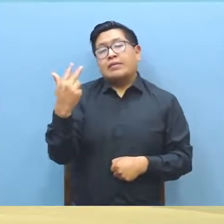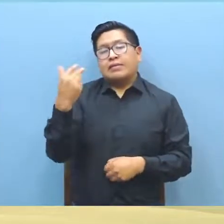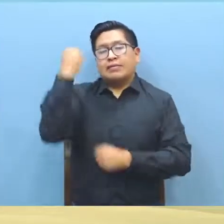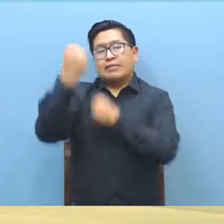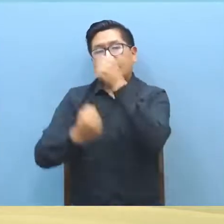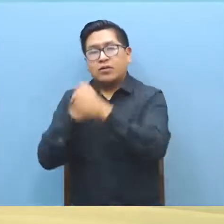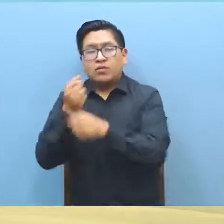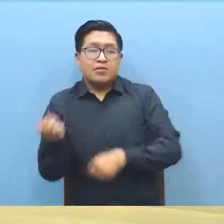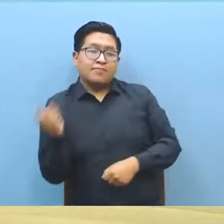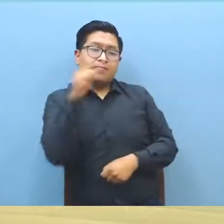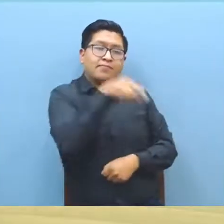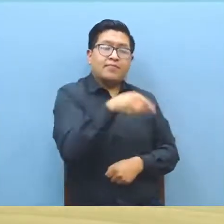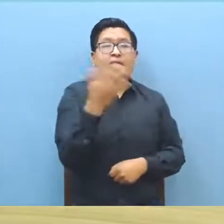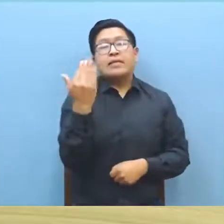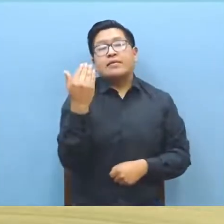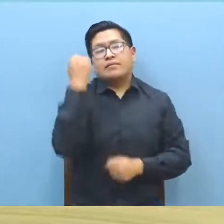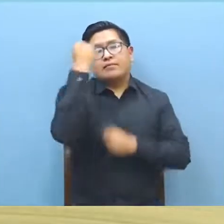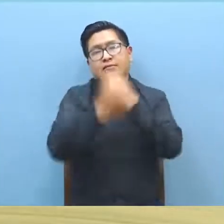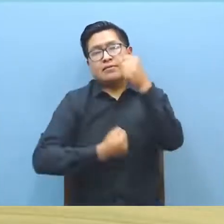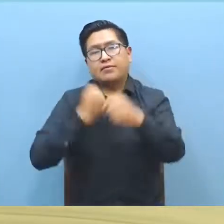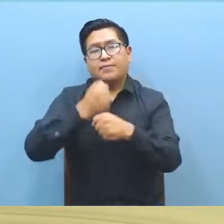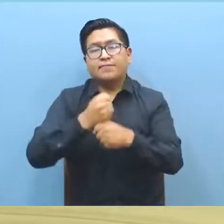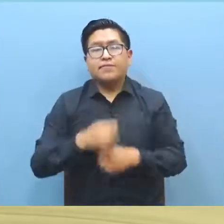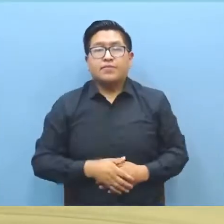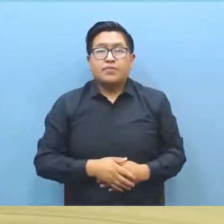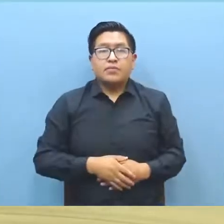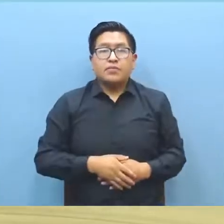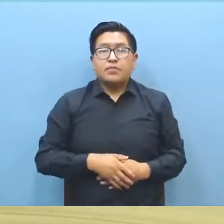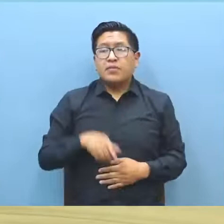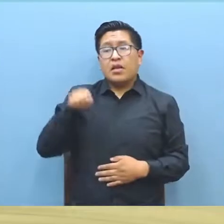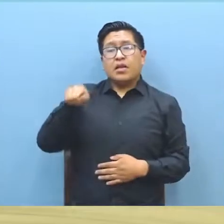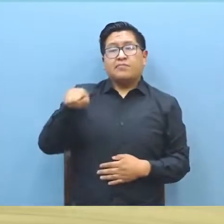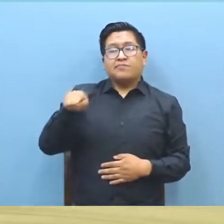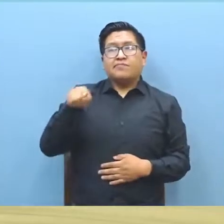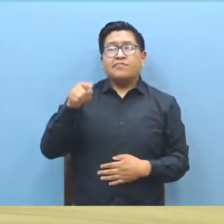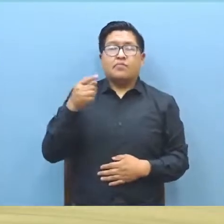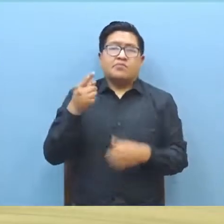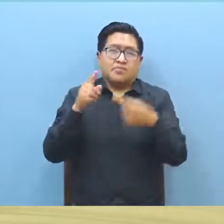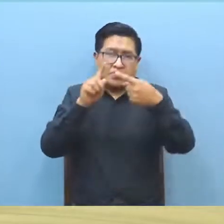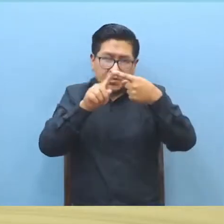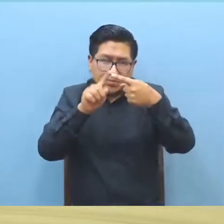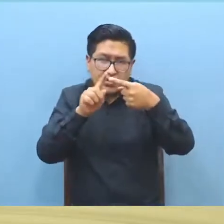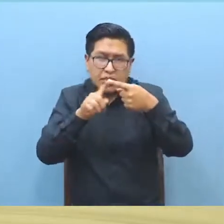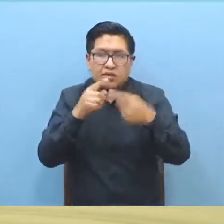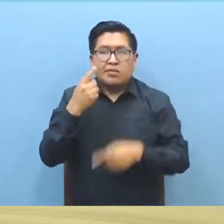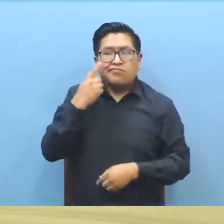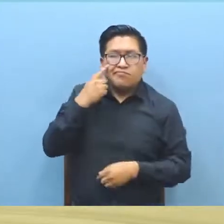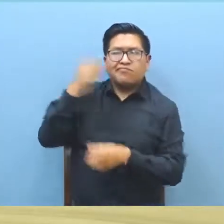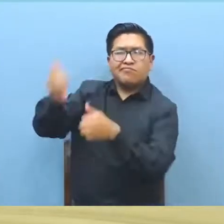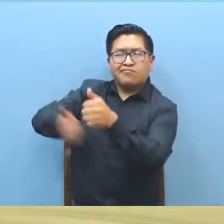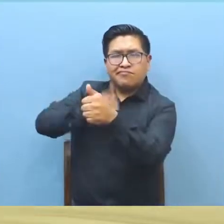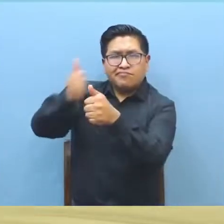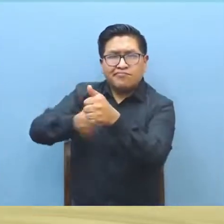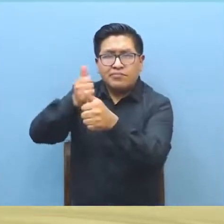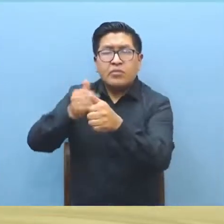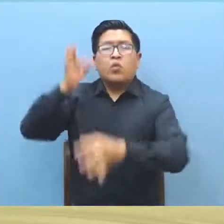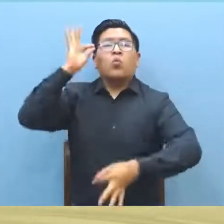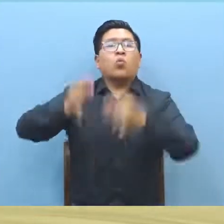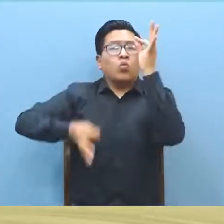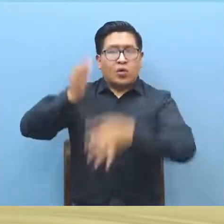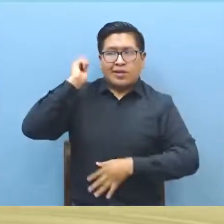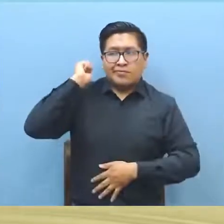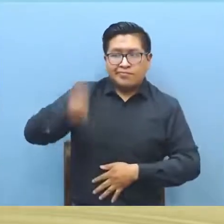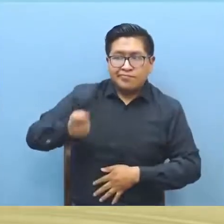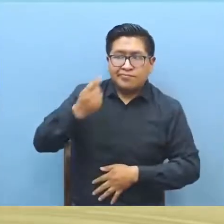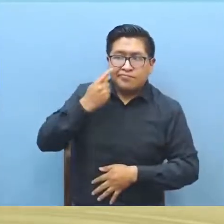de 15 años. En el primer caso, se ha verificado el proceso penal justamente y el desenvolvimiento